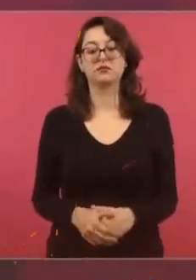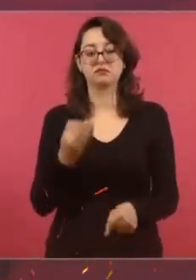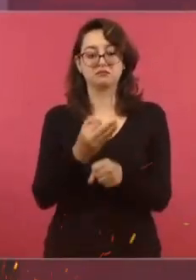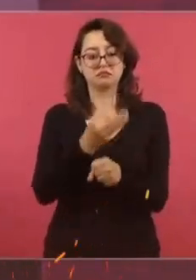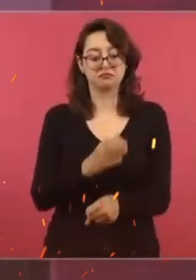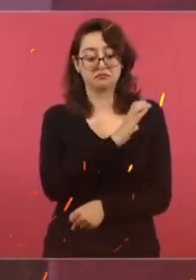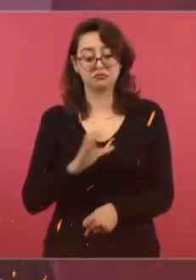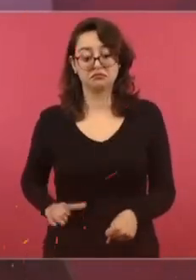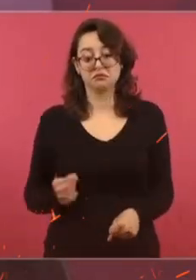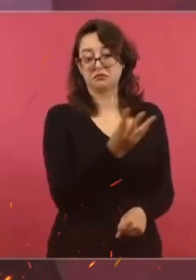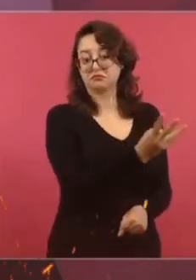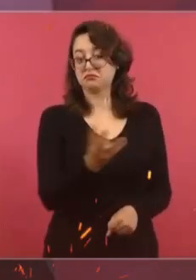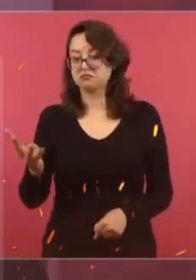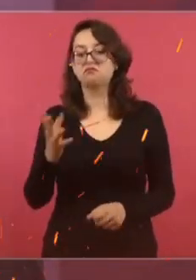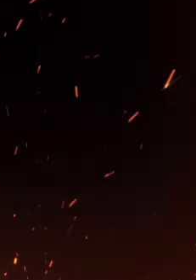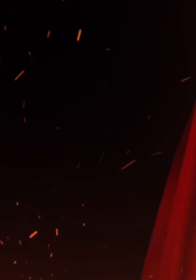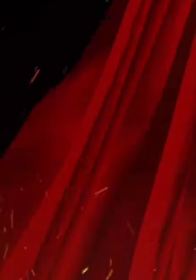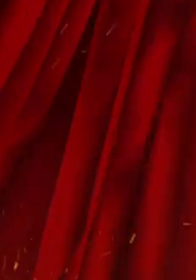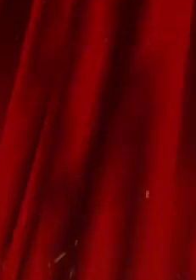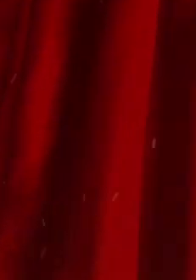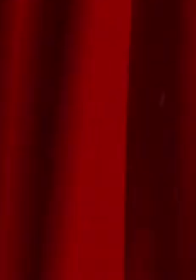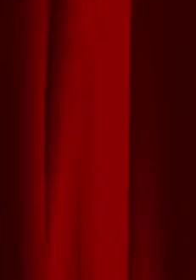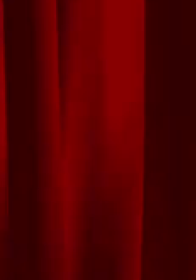los que están participando son entes responsables. No, ya dije, todos están entes